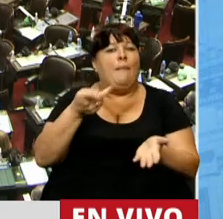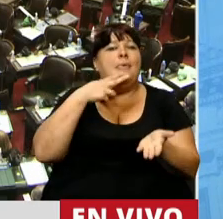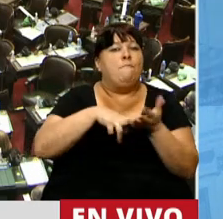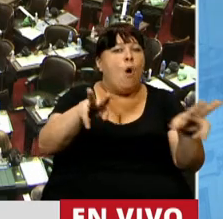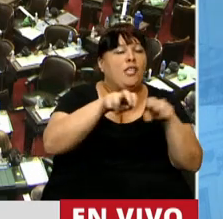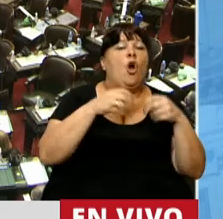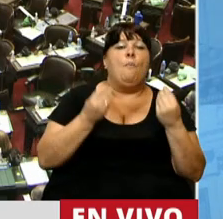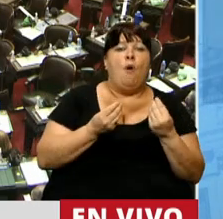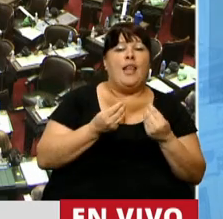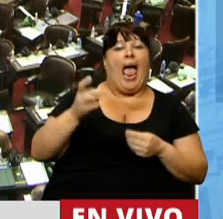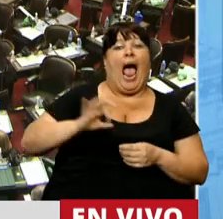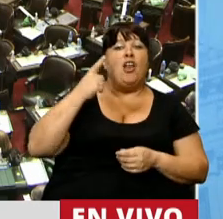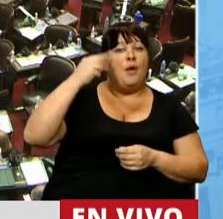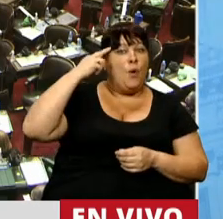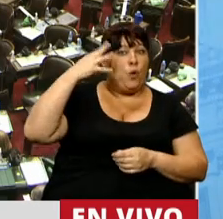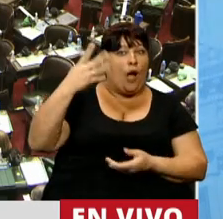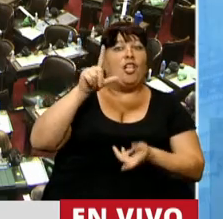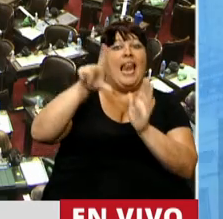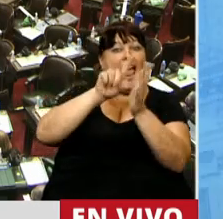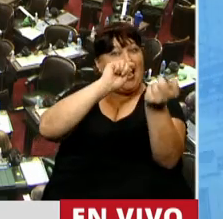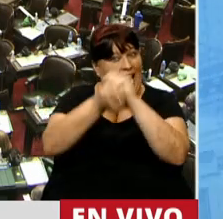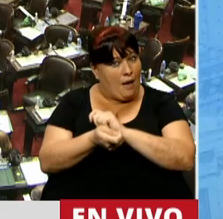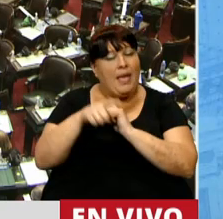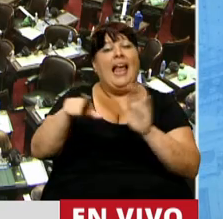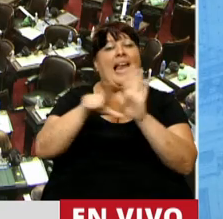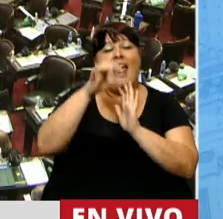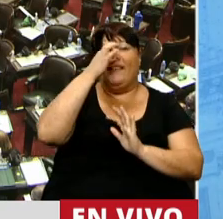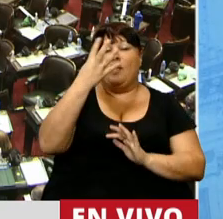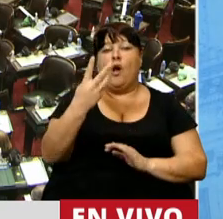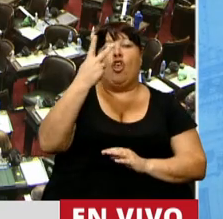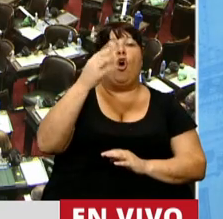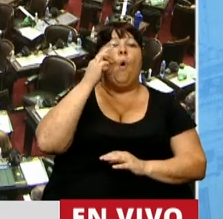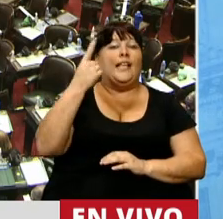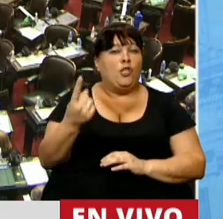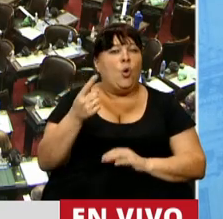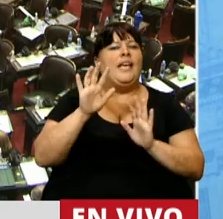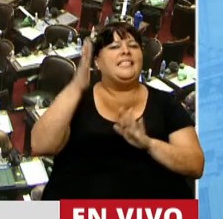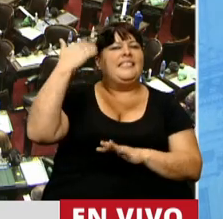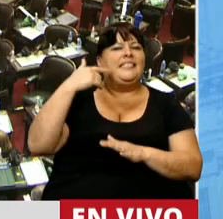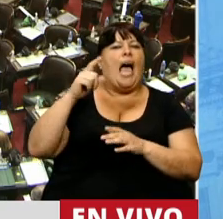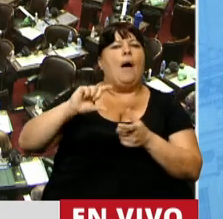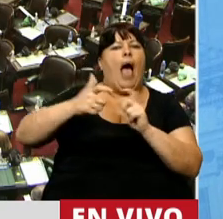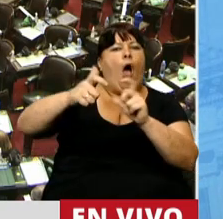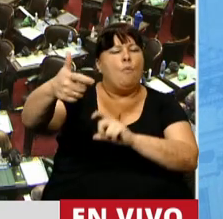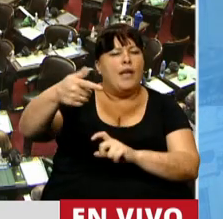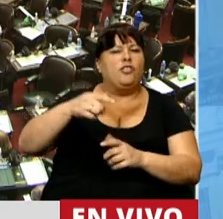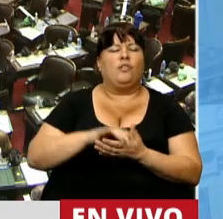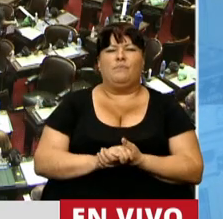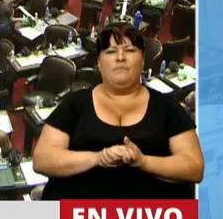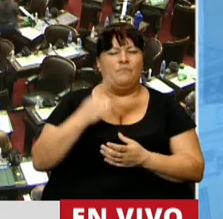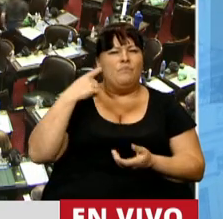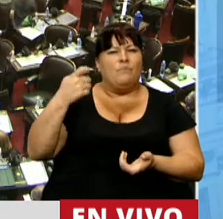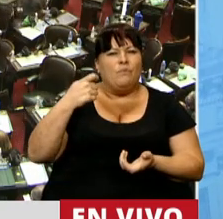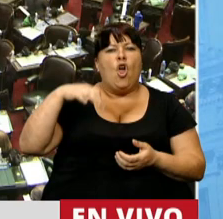Porque en el 94, cuando se vuelve a cambiar la ley, la ley 24.241 tenía una movilidad por el AMPO, aporte medio